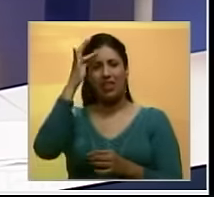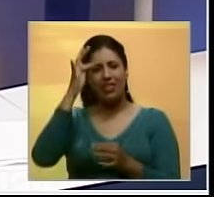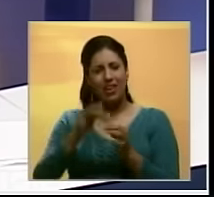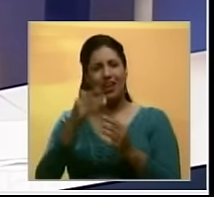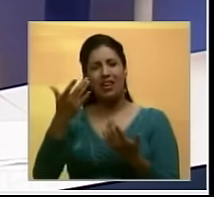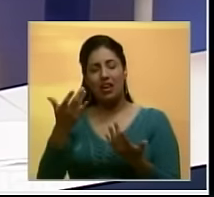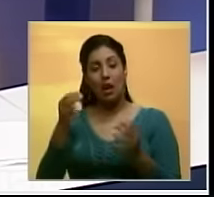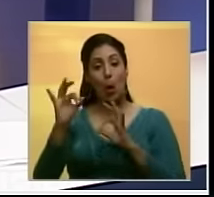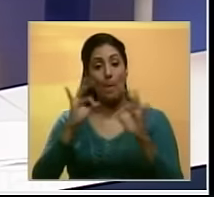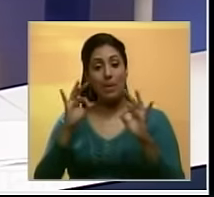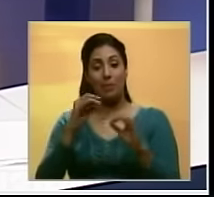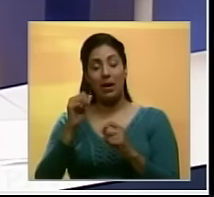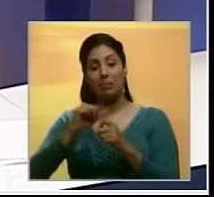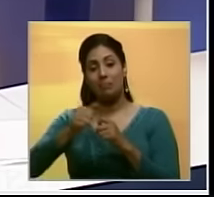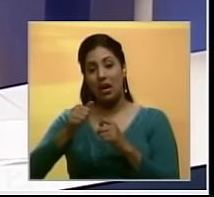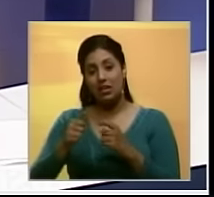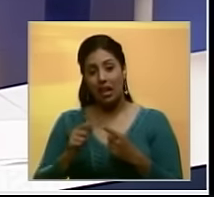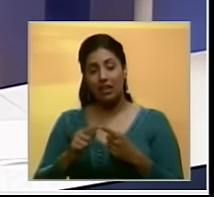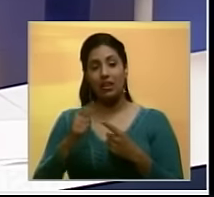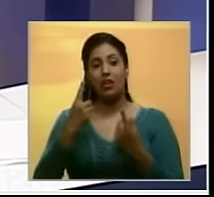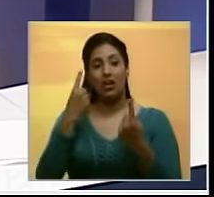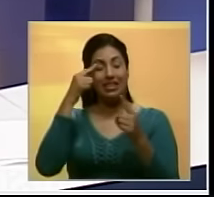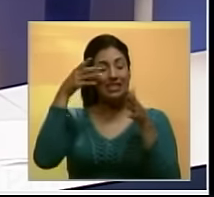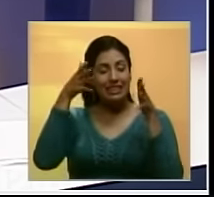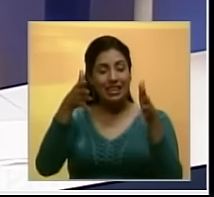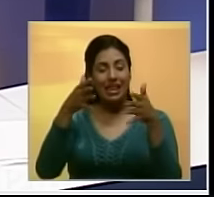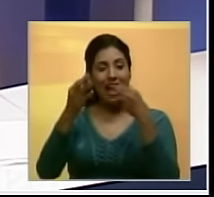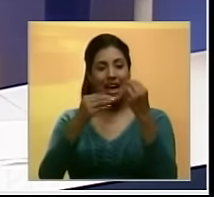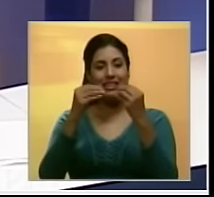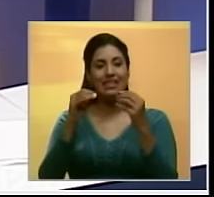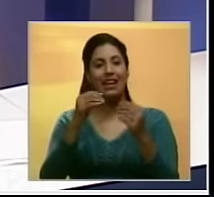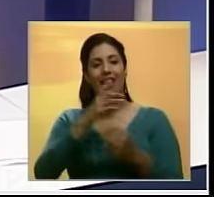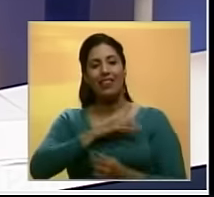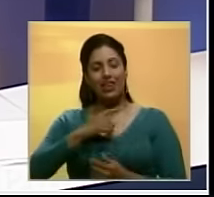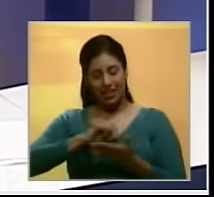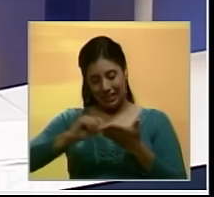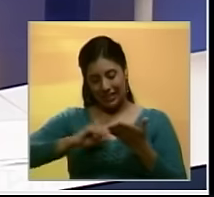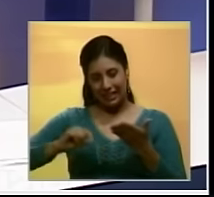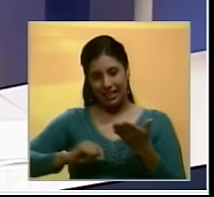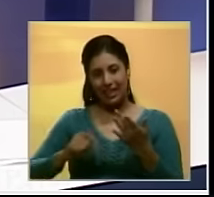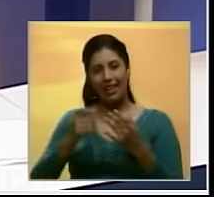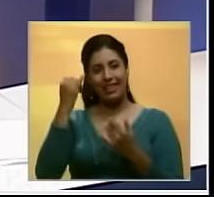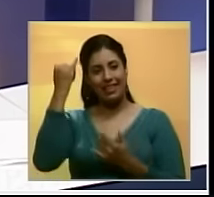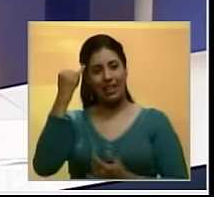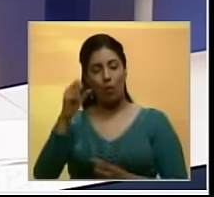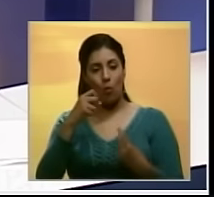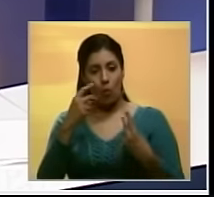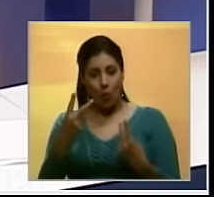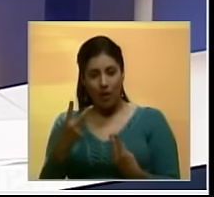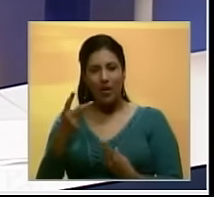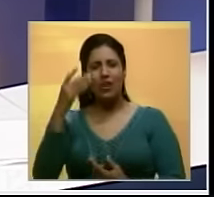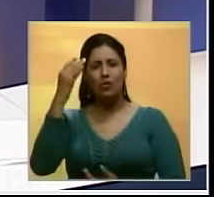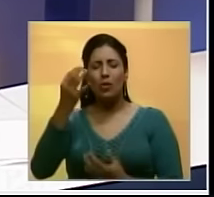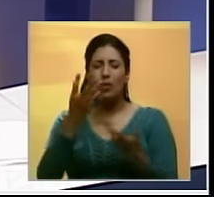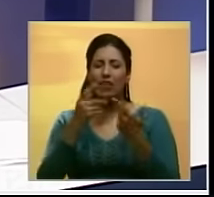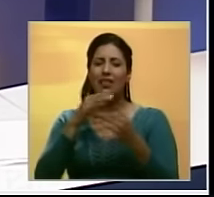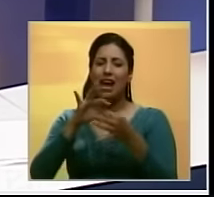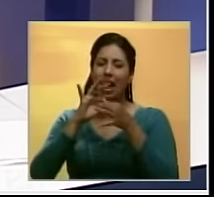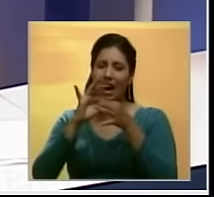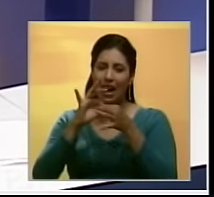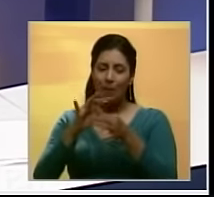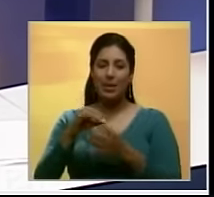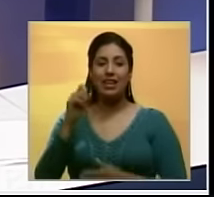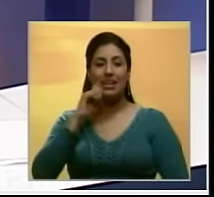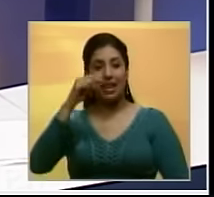este día incluyen preparativos y el acto central, la elaboración de deseos con múltiples variaciones. Vamos a dejar que sea nuestra compañera